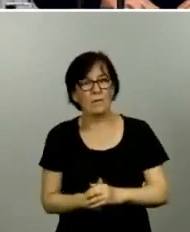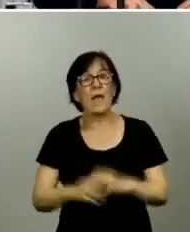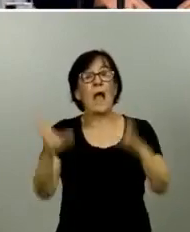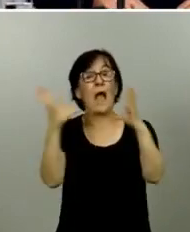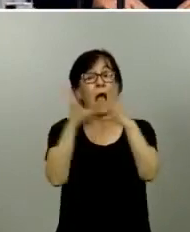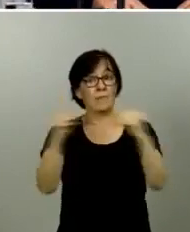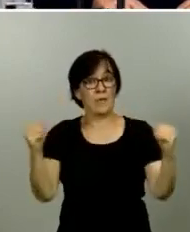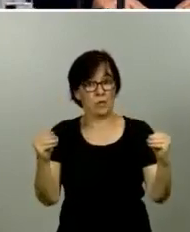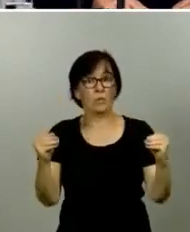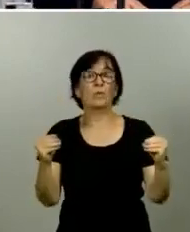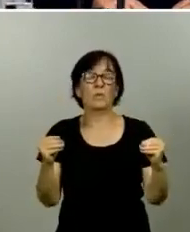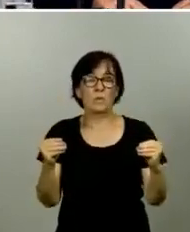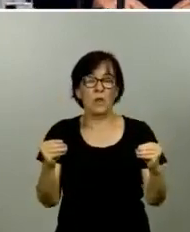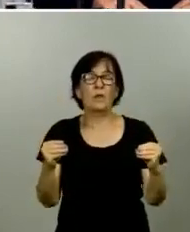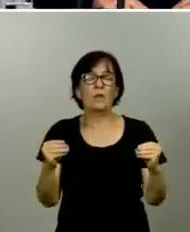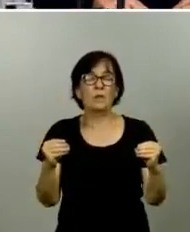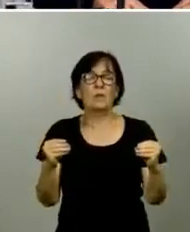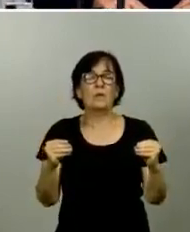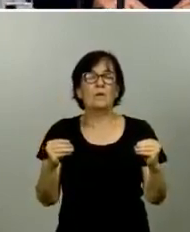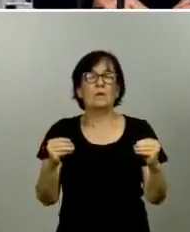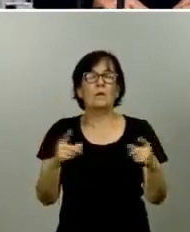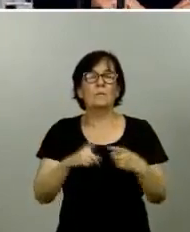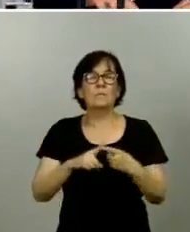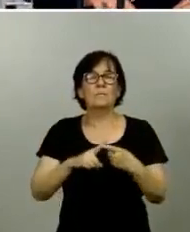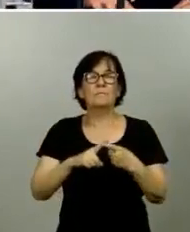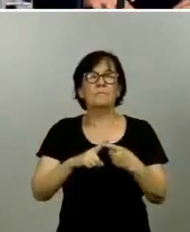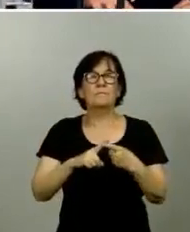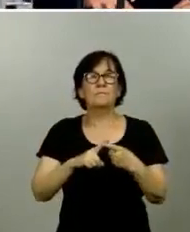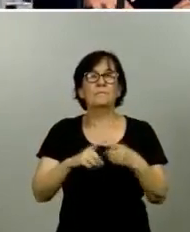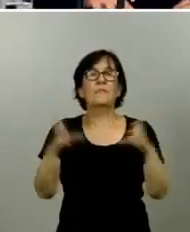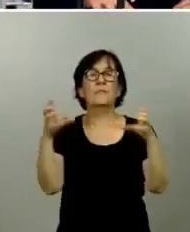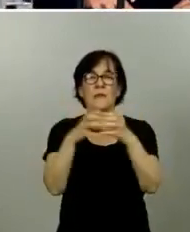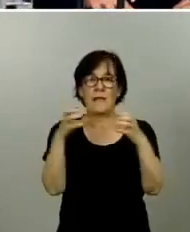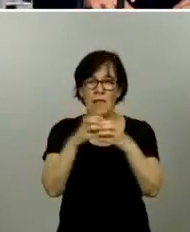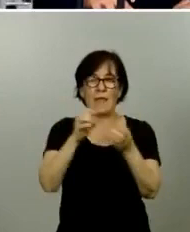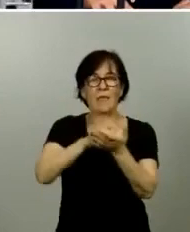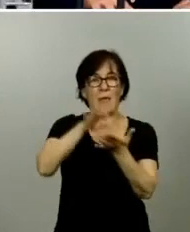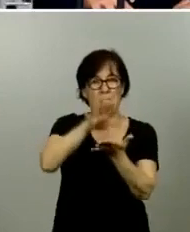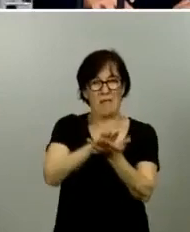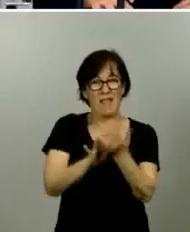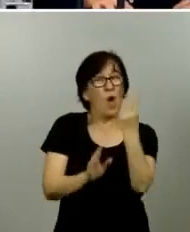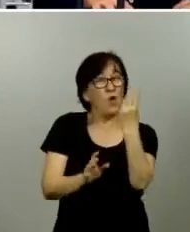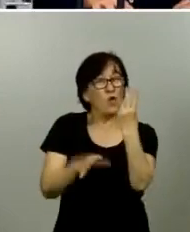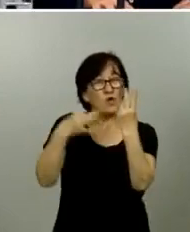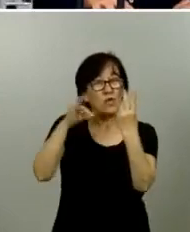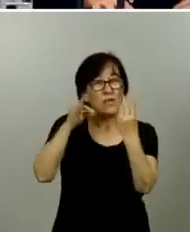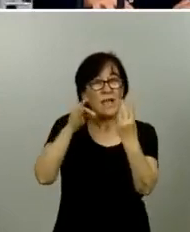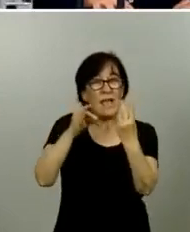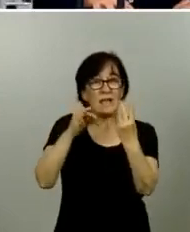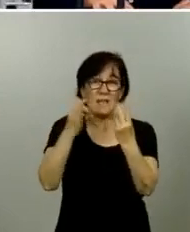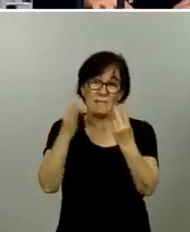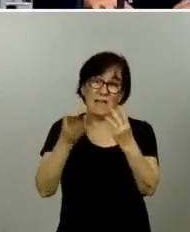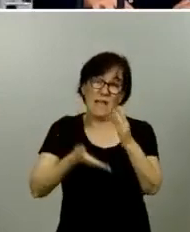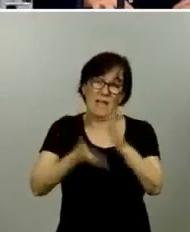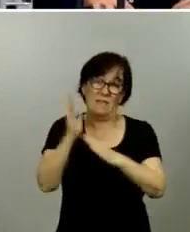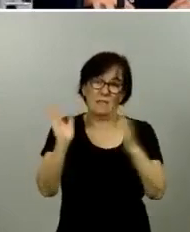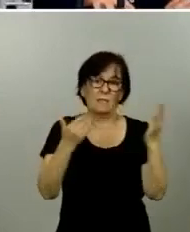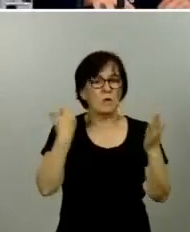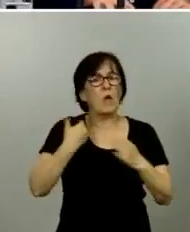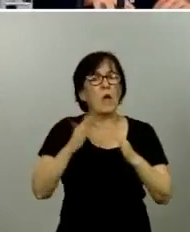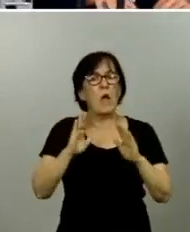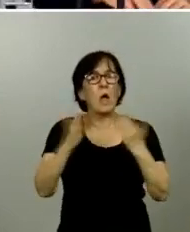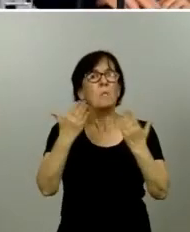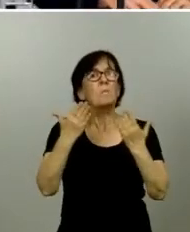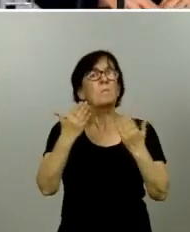pasan las provincias de Granada y Málaga, que son las dos únicas que quedaban por pasar, que han presentado una evolución